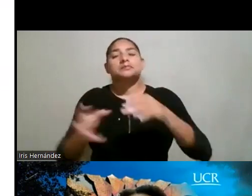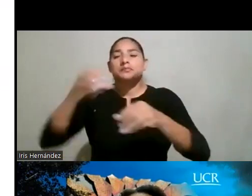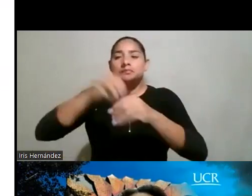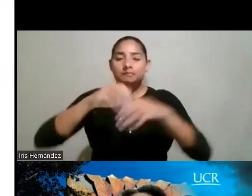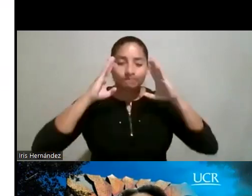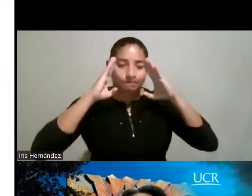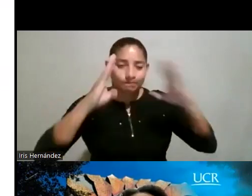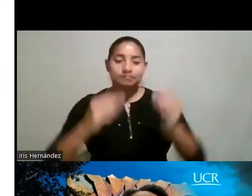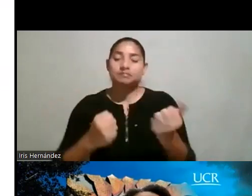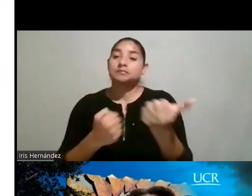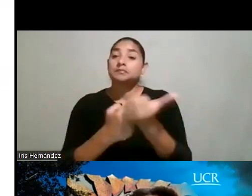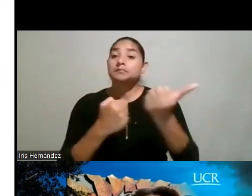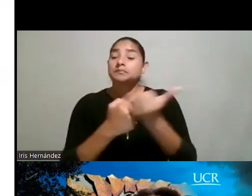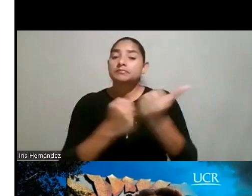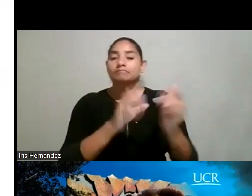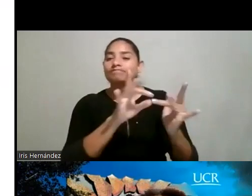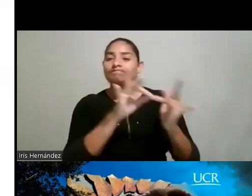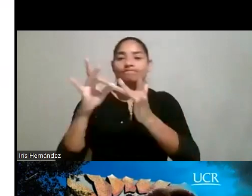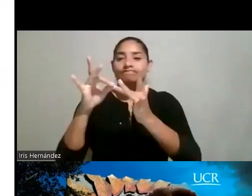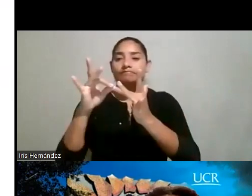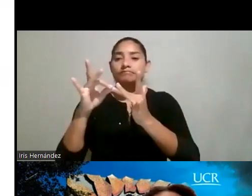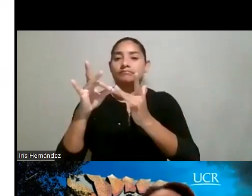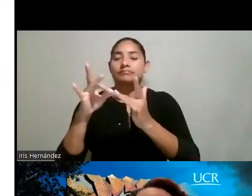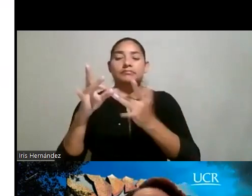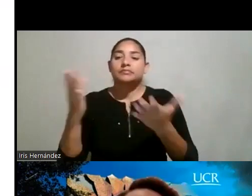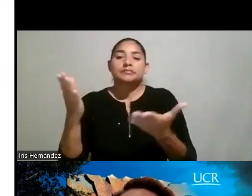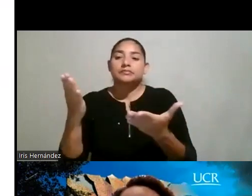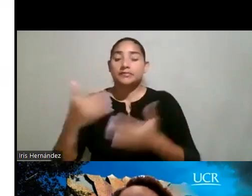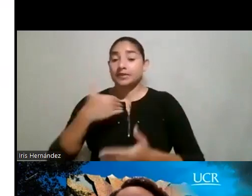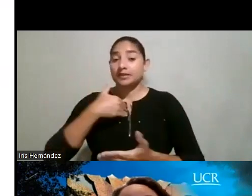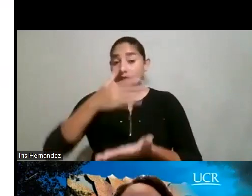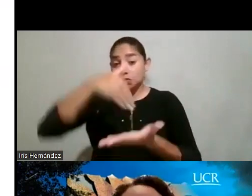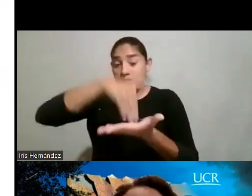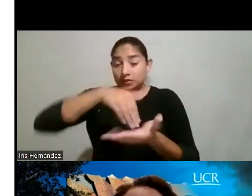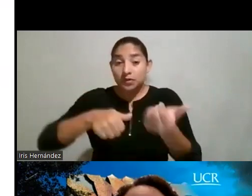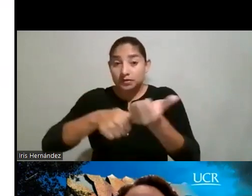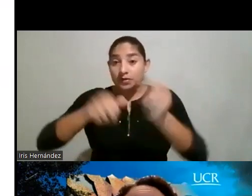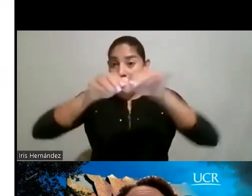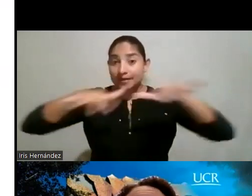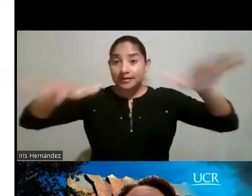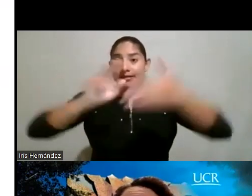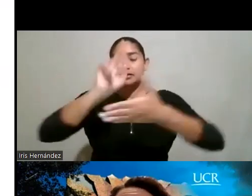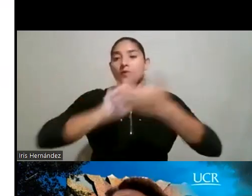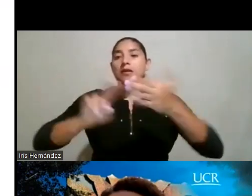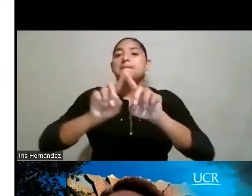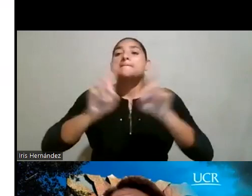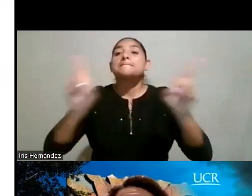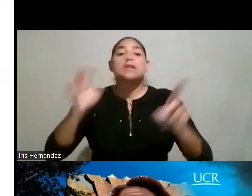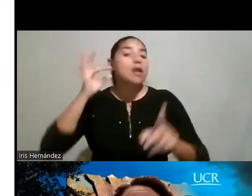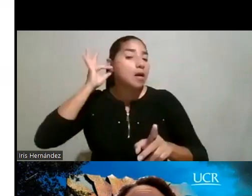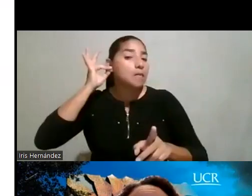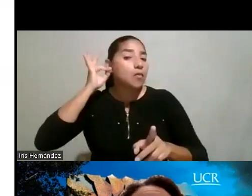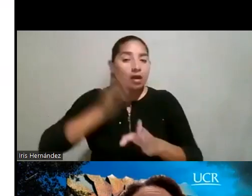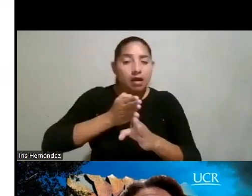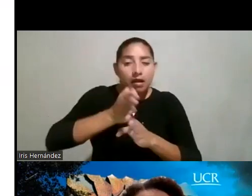y apoyo especial que tenían los centros de asesoría generales de la universidad, pero para las mujeres en